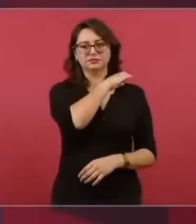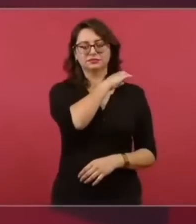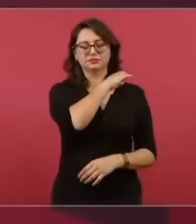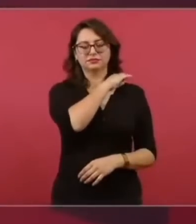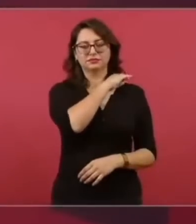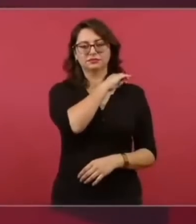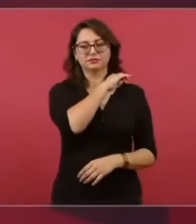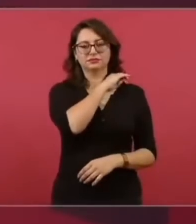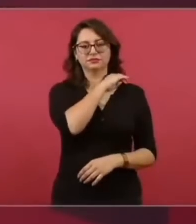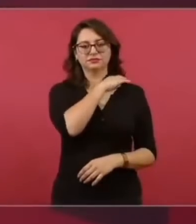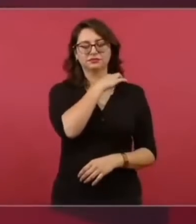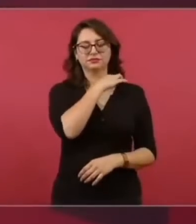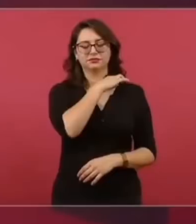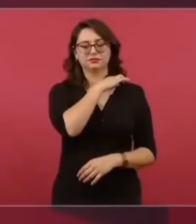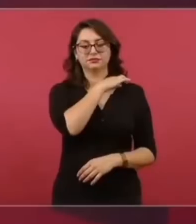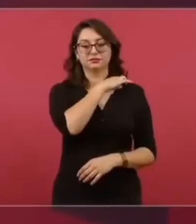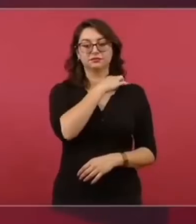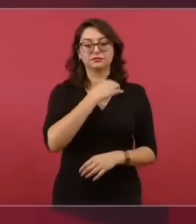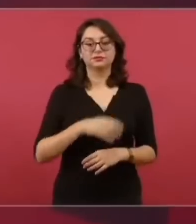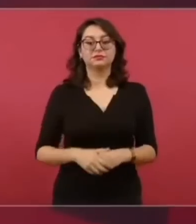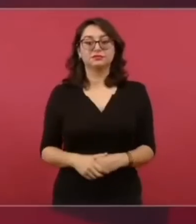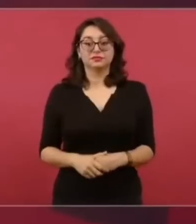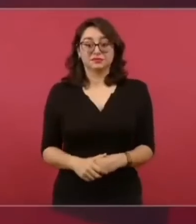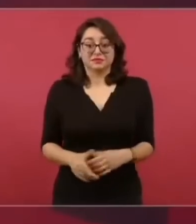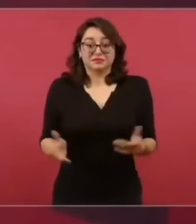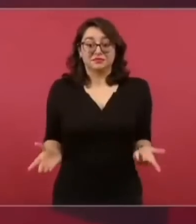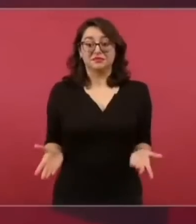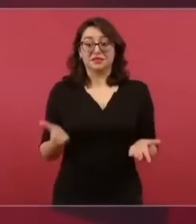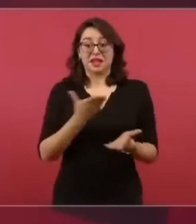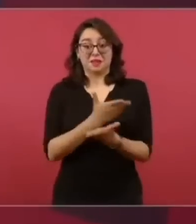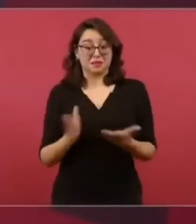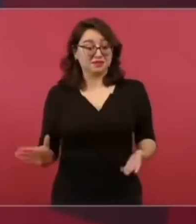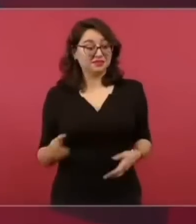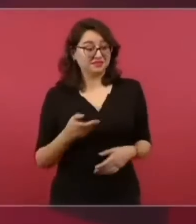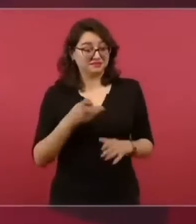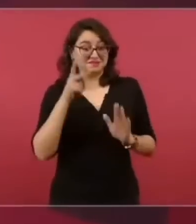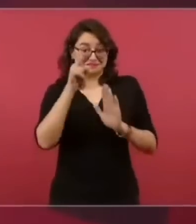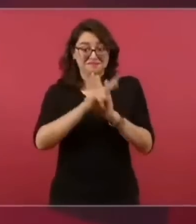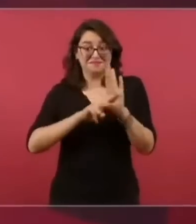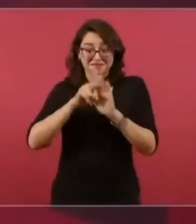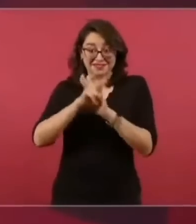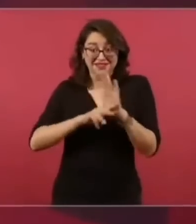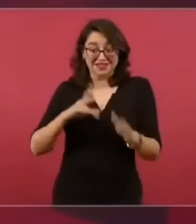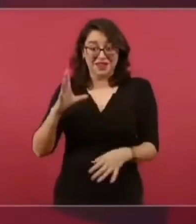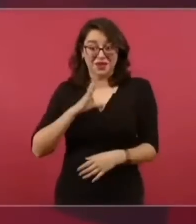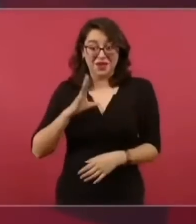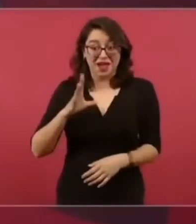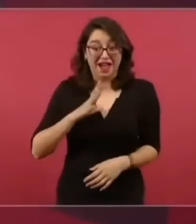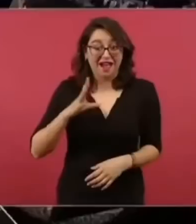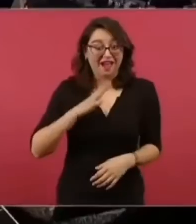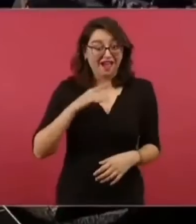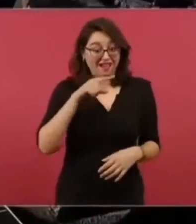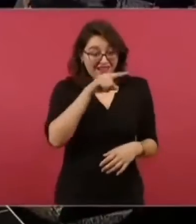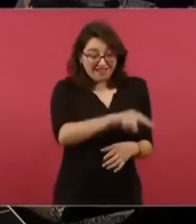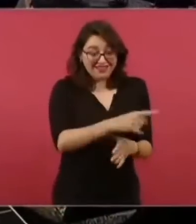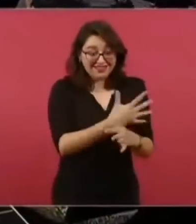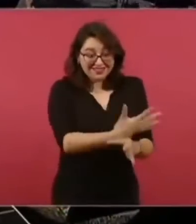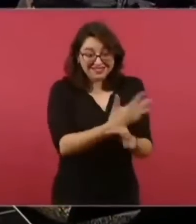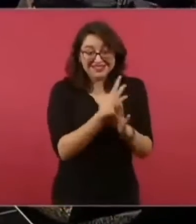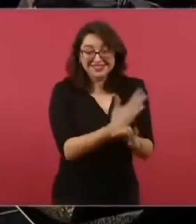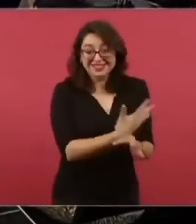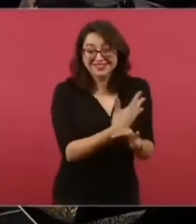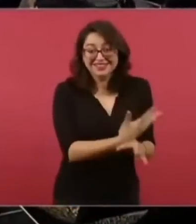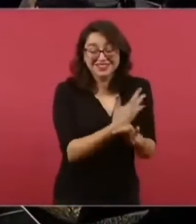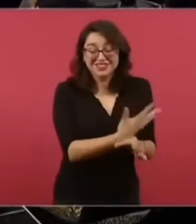hay constancia. ¿Por qué no pones de nuevo lo que